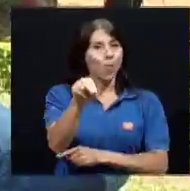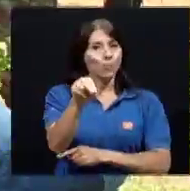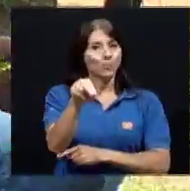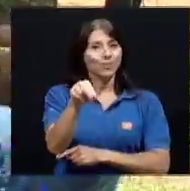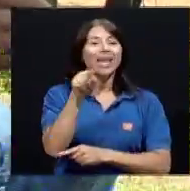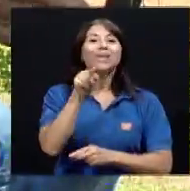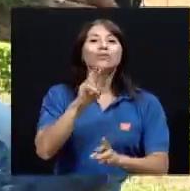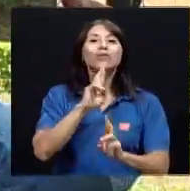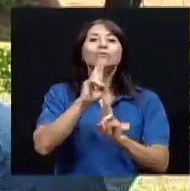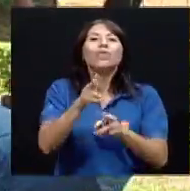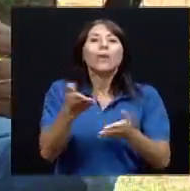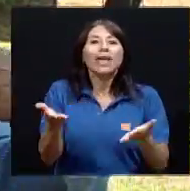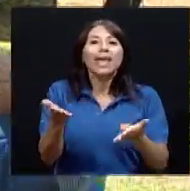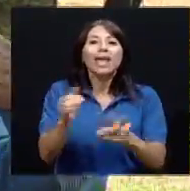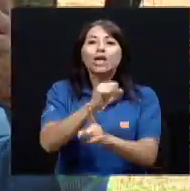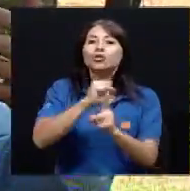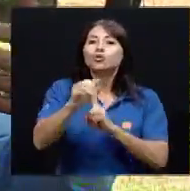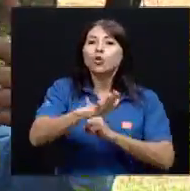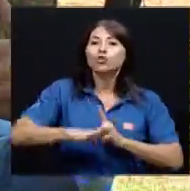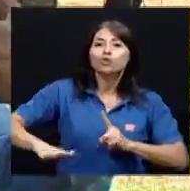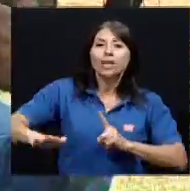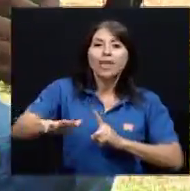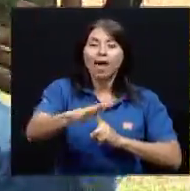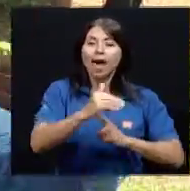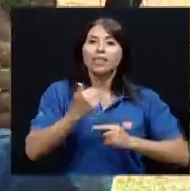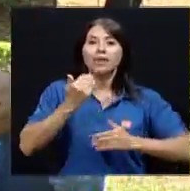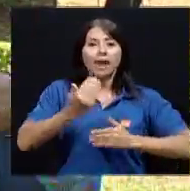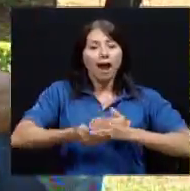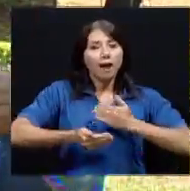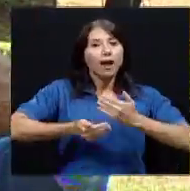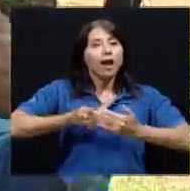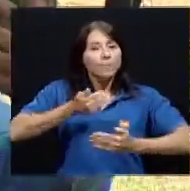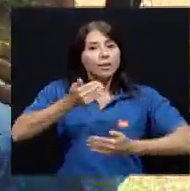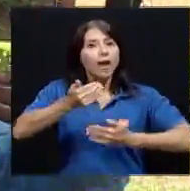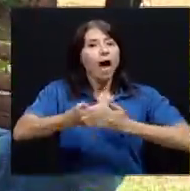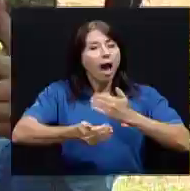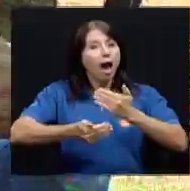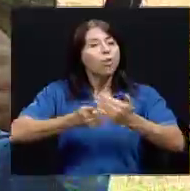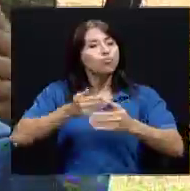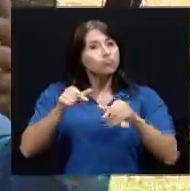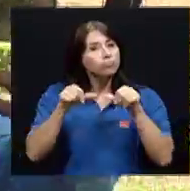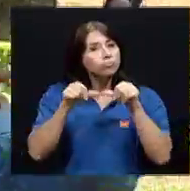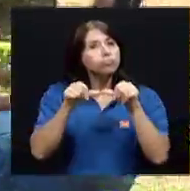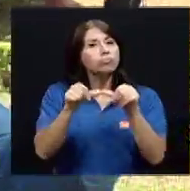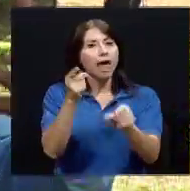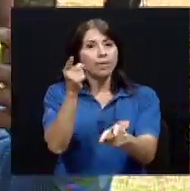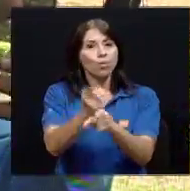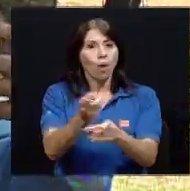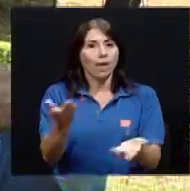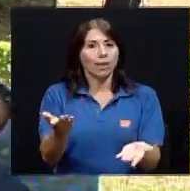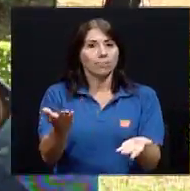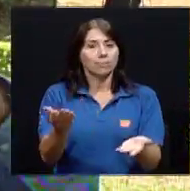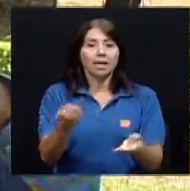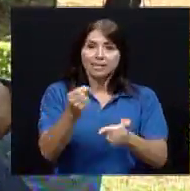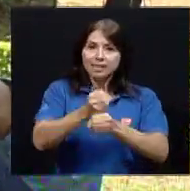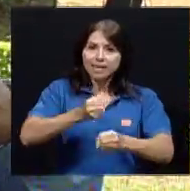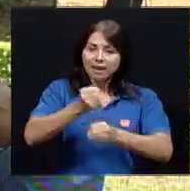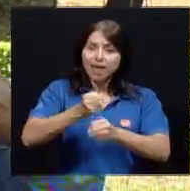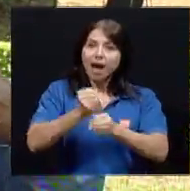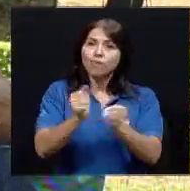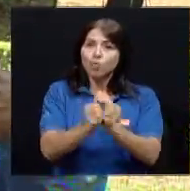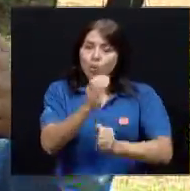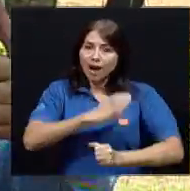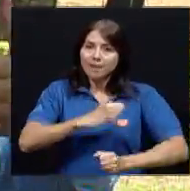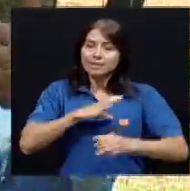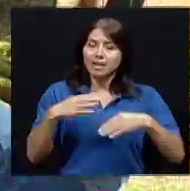que ha caminado de una manera que me parece que es bastante adecuada, ¿verdad? Donde se han trabajado los determinantes de la salud de una